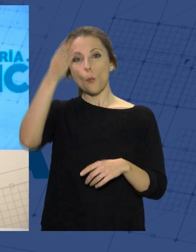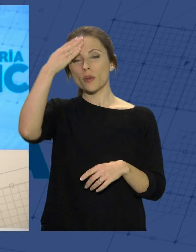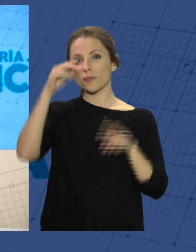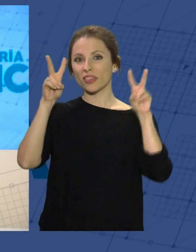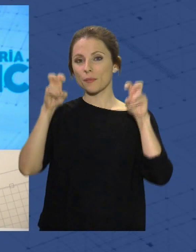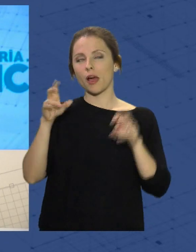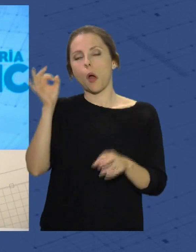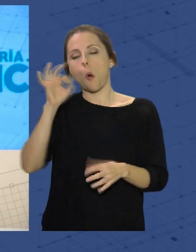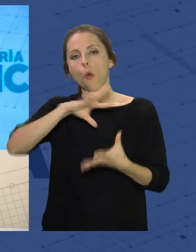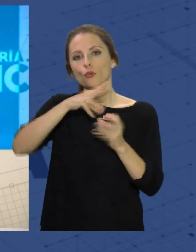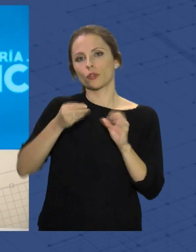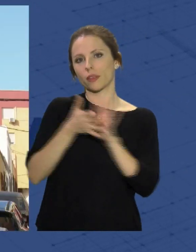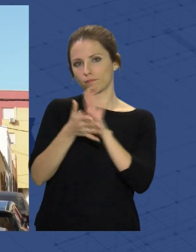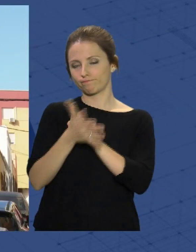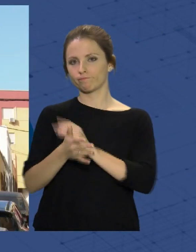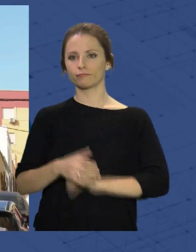que tratamos.